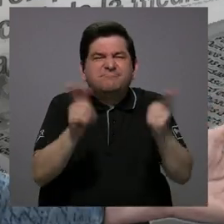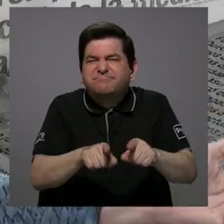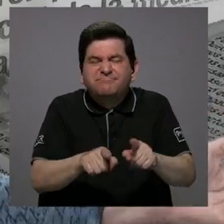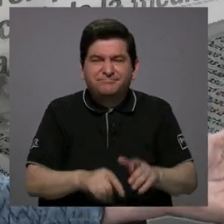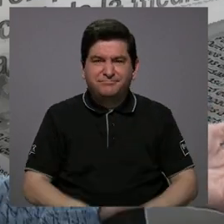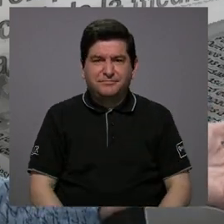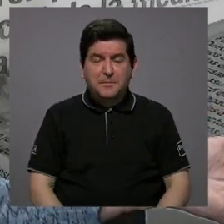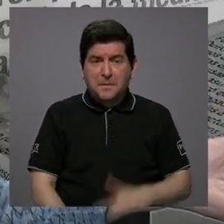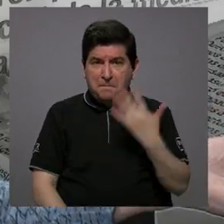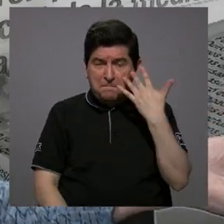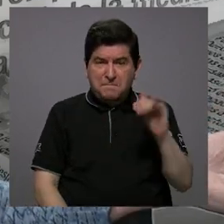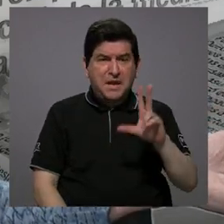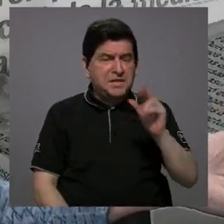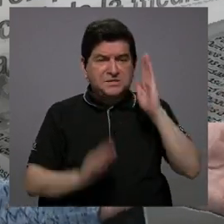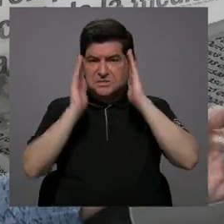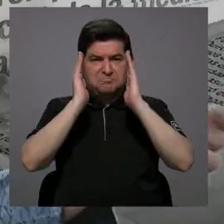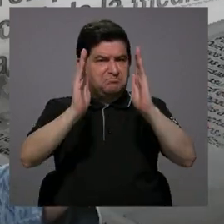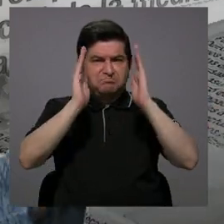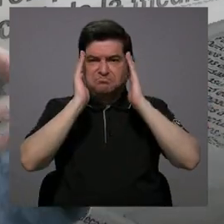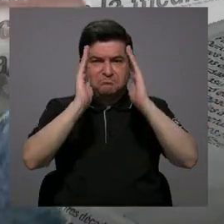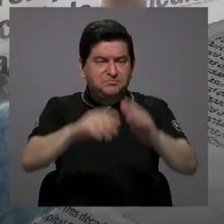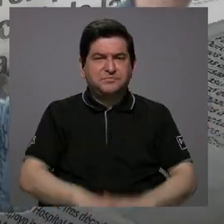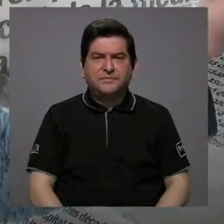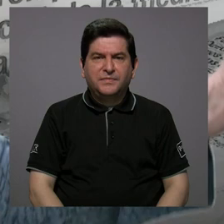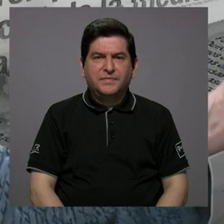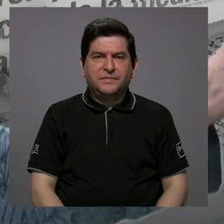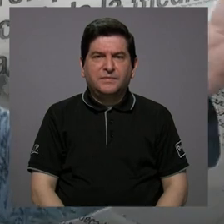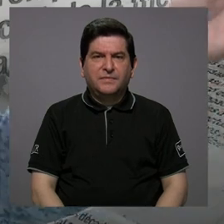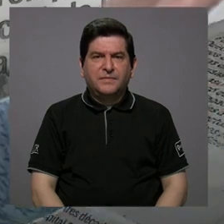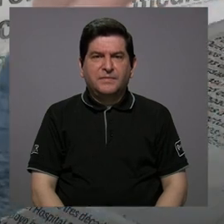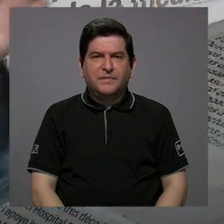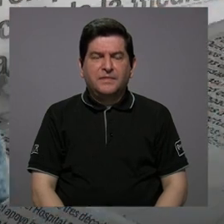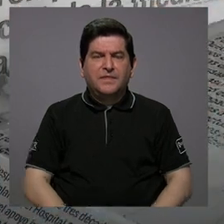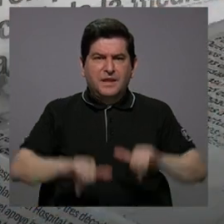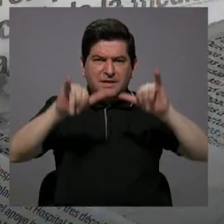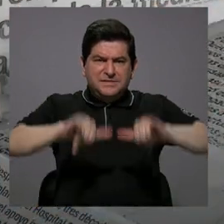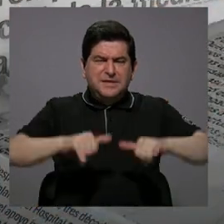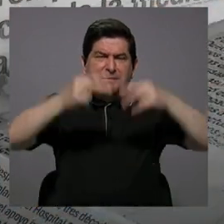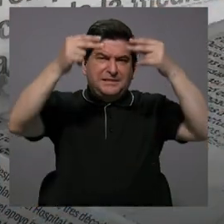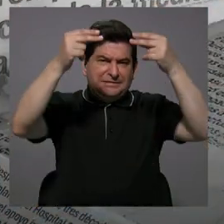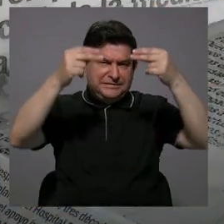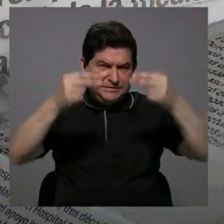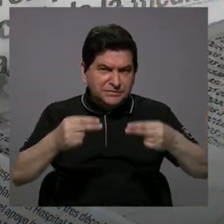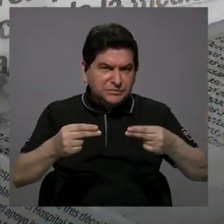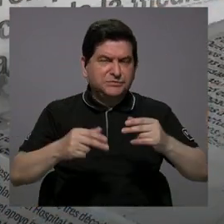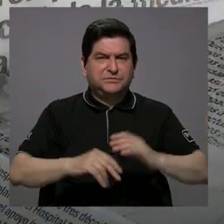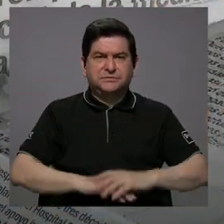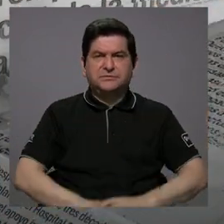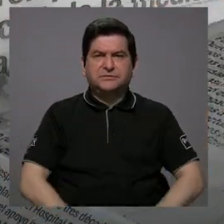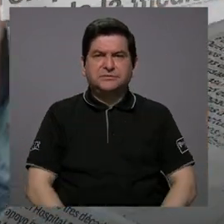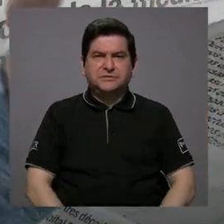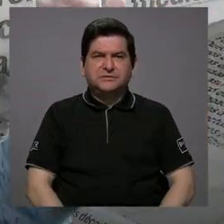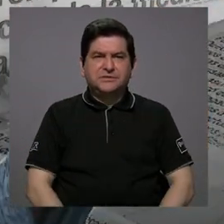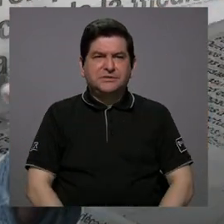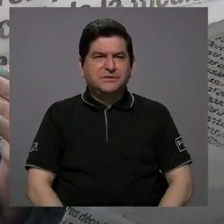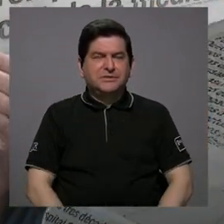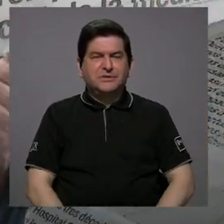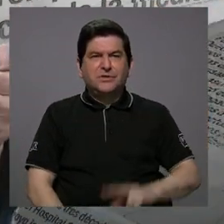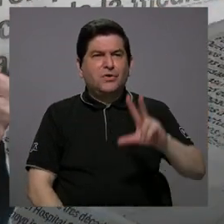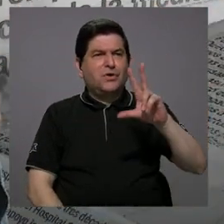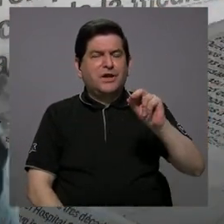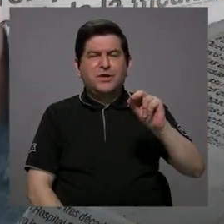pareciera que no está escuchando? Porque si se ha mantenido un presupuesto que no se llega